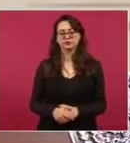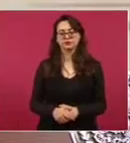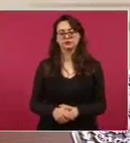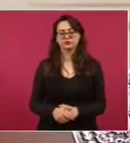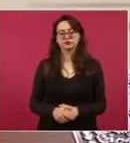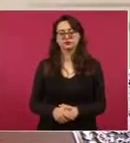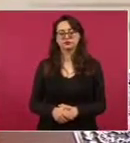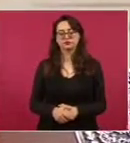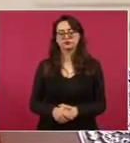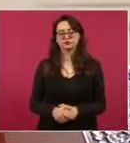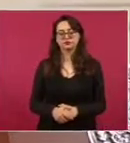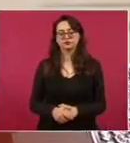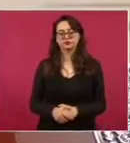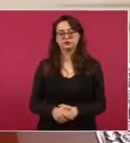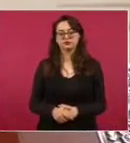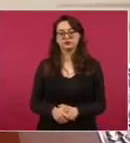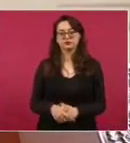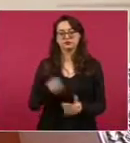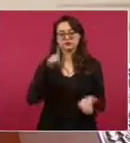Con todo.